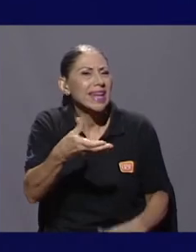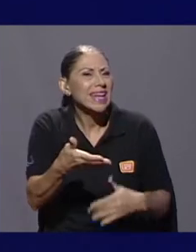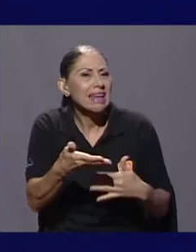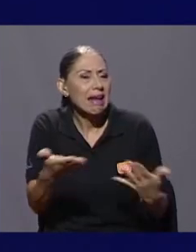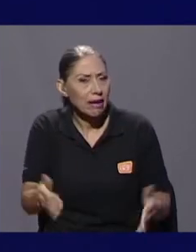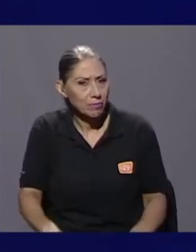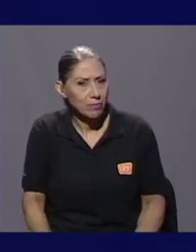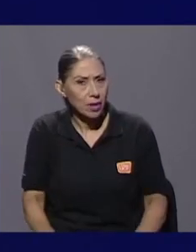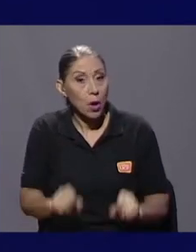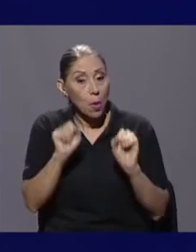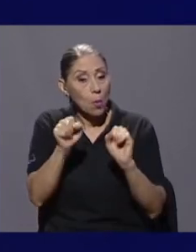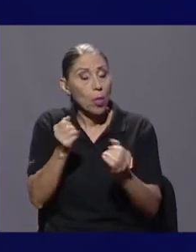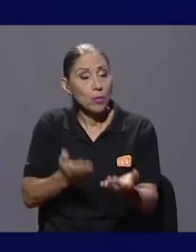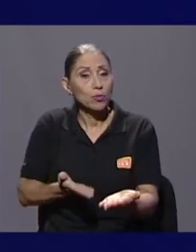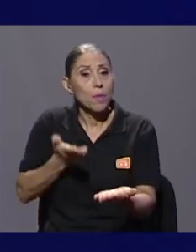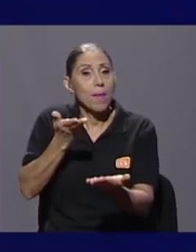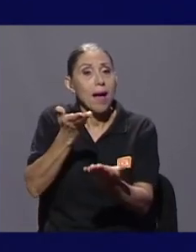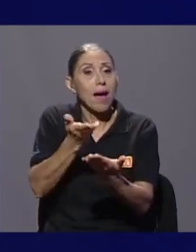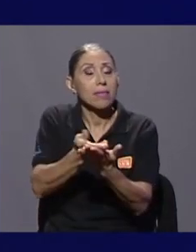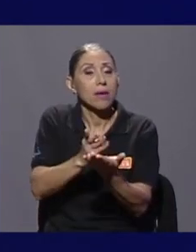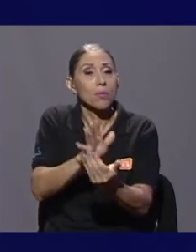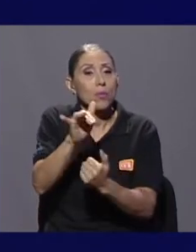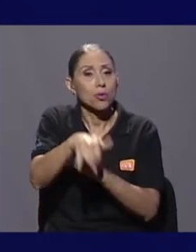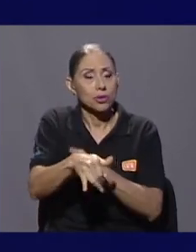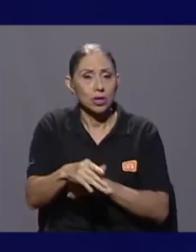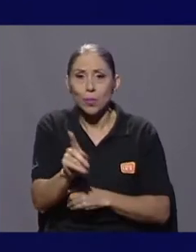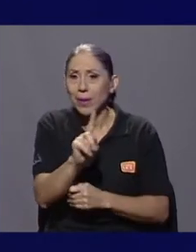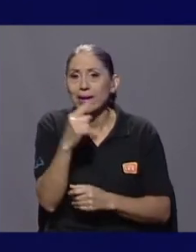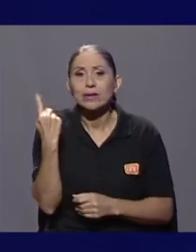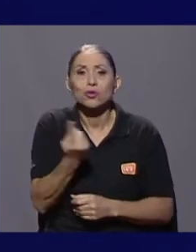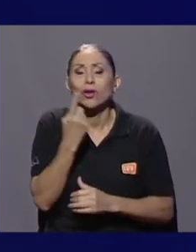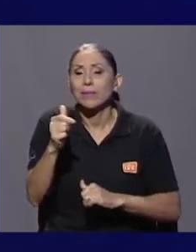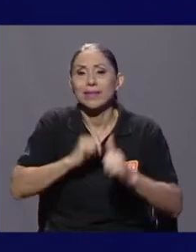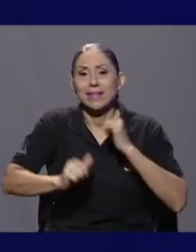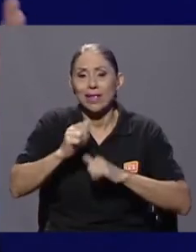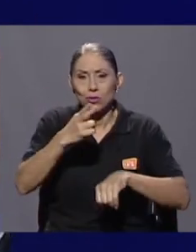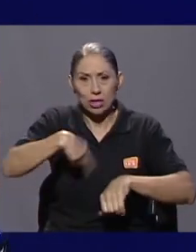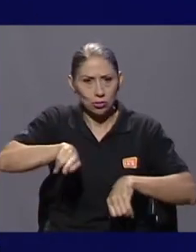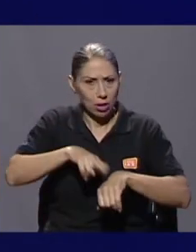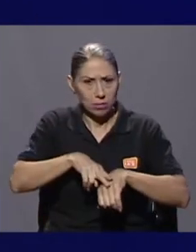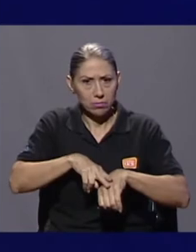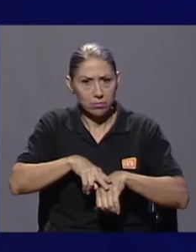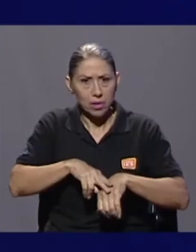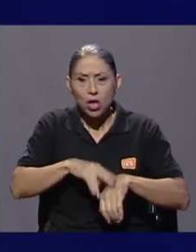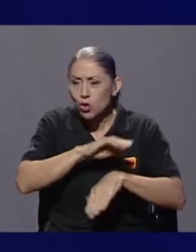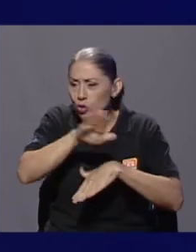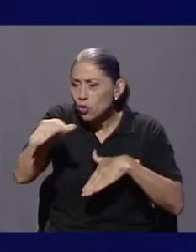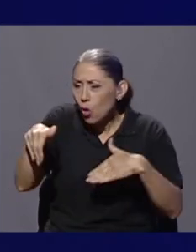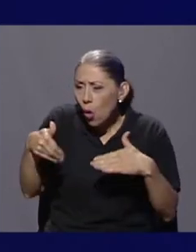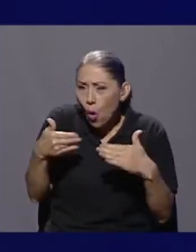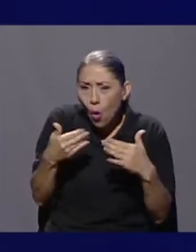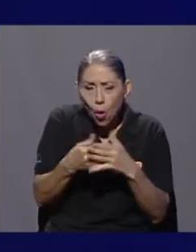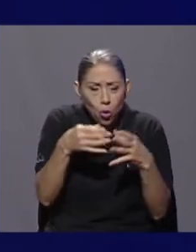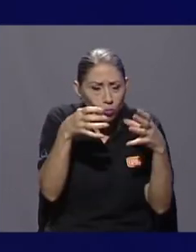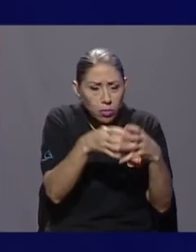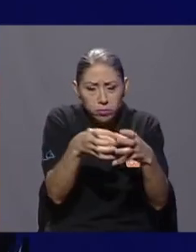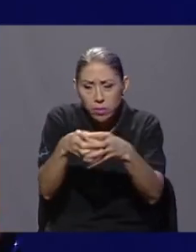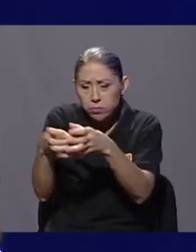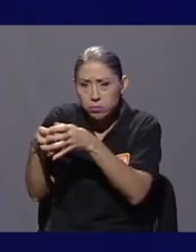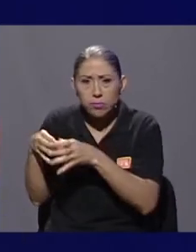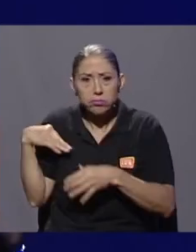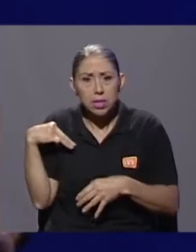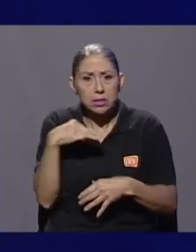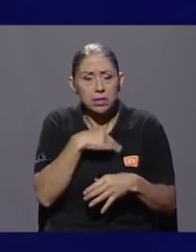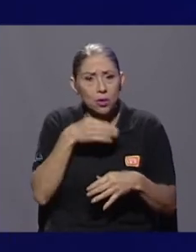plantear como un proyecto para que no solamente el Teatro Nacional, sino todo el engranaje del Ministerio de Cultura y